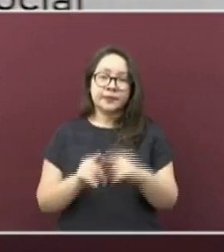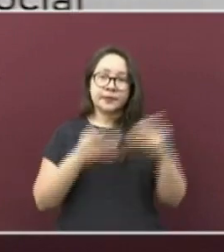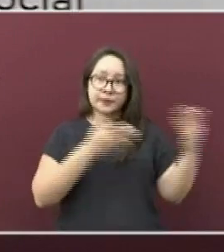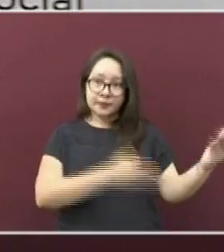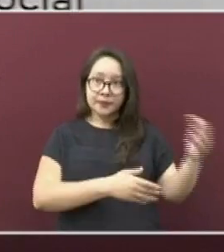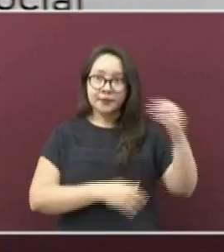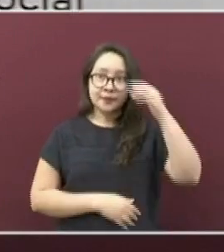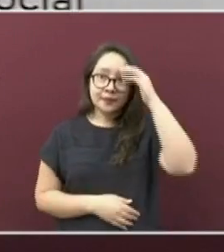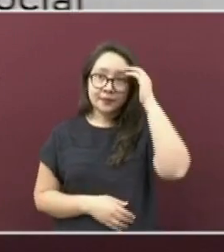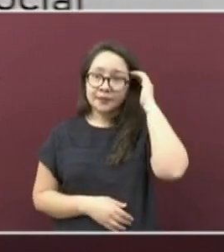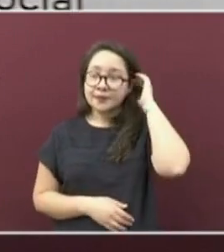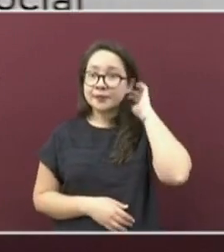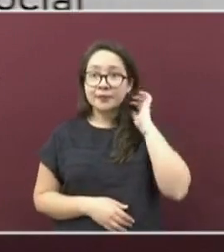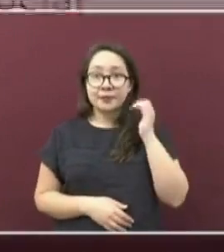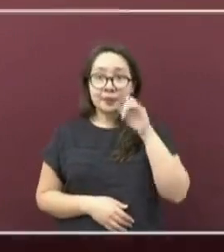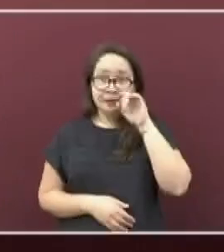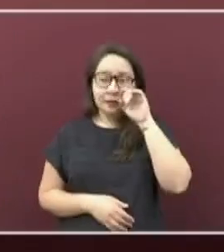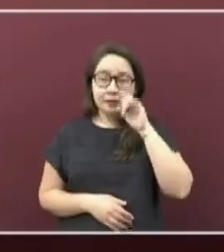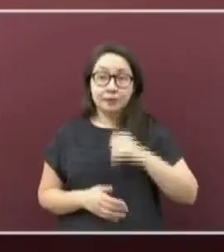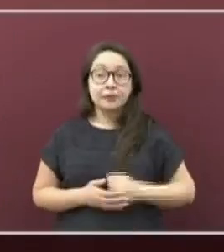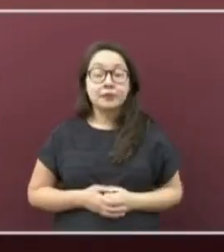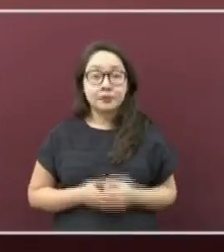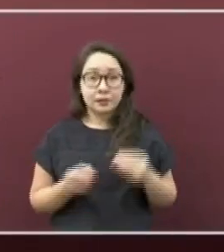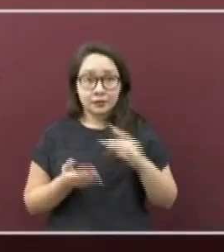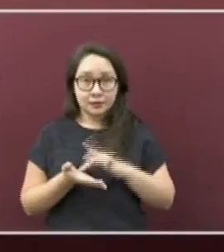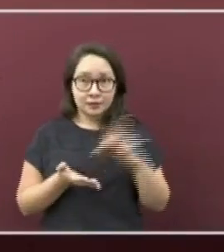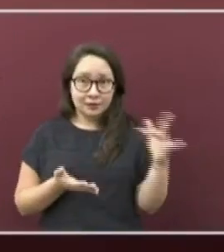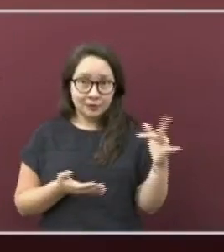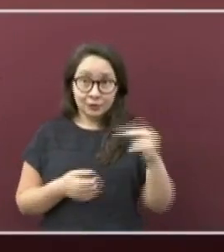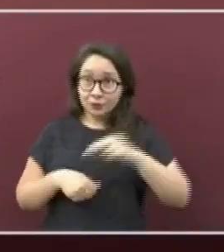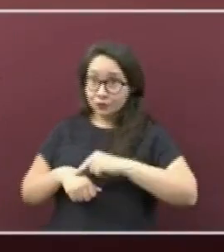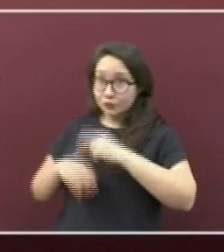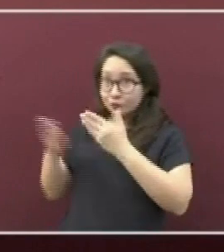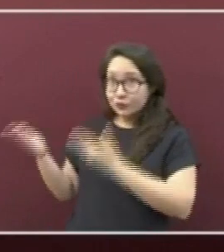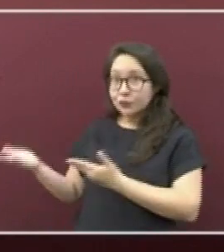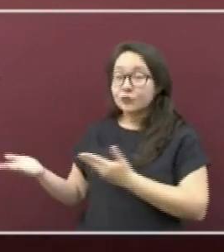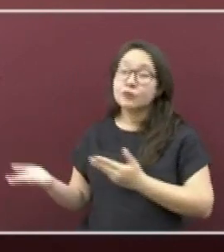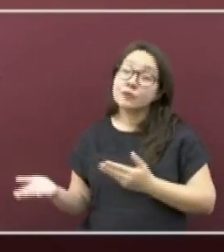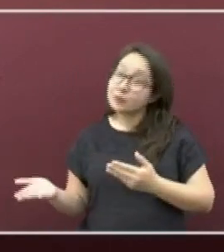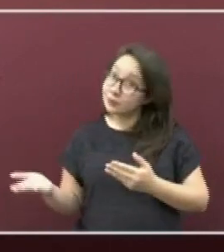la voz al doctor Salvador Beristain. Muchas gracias, doctora Díaz.